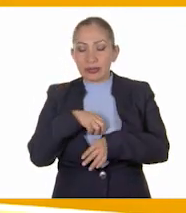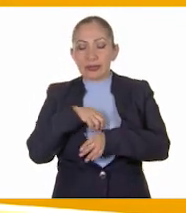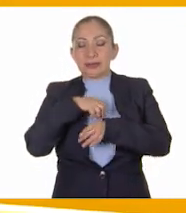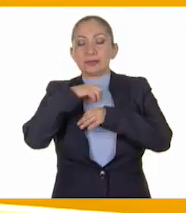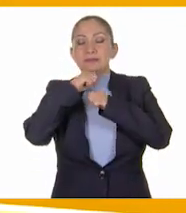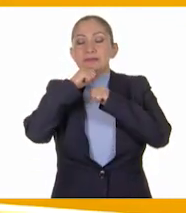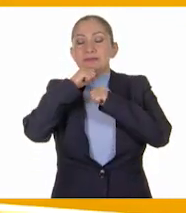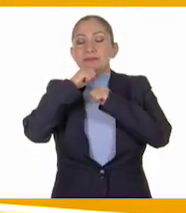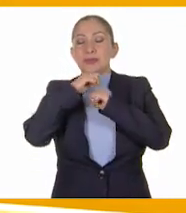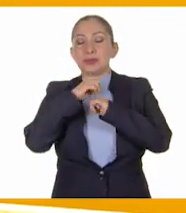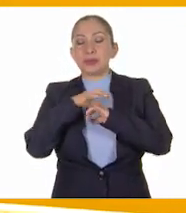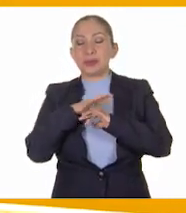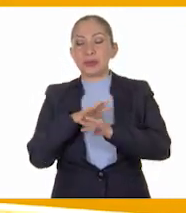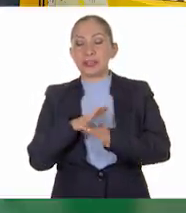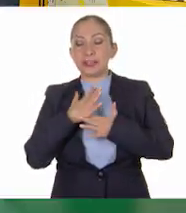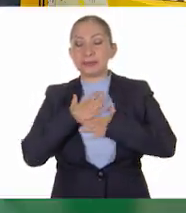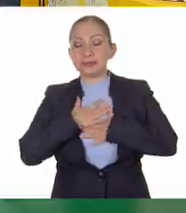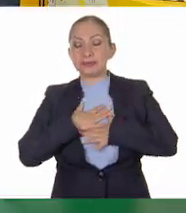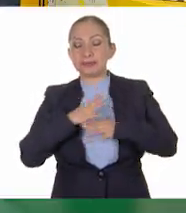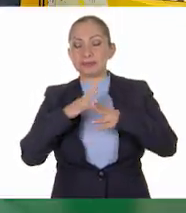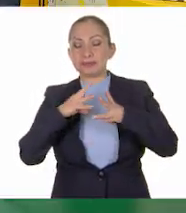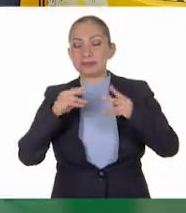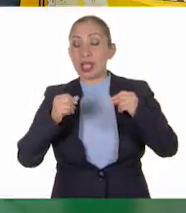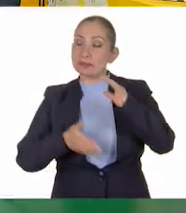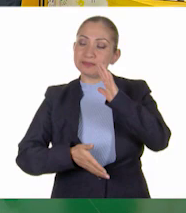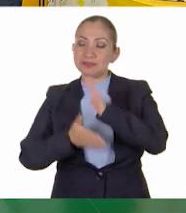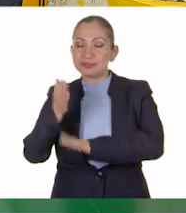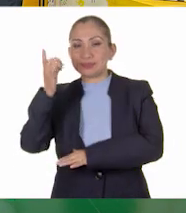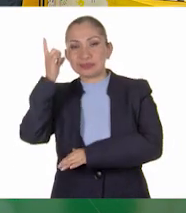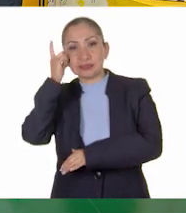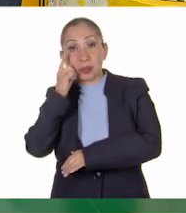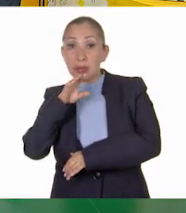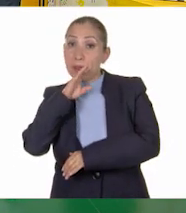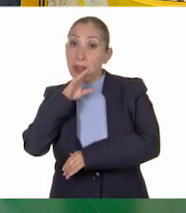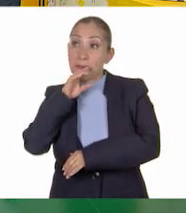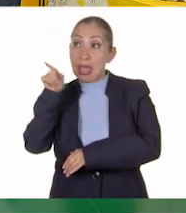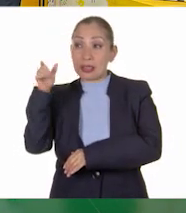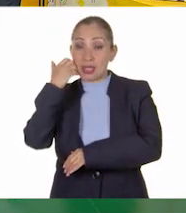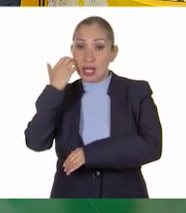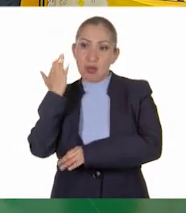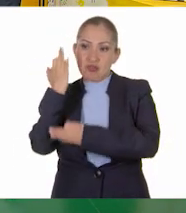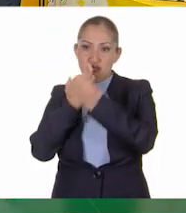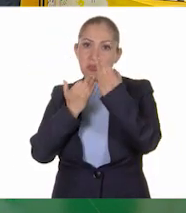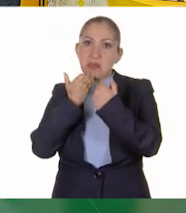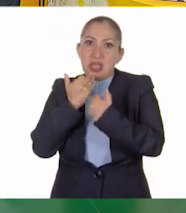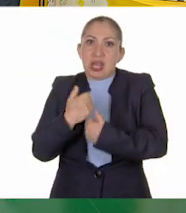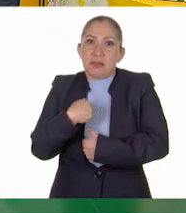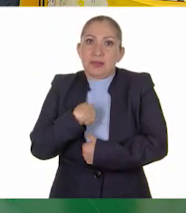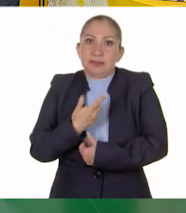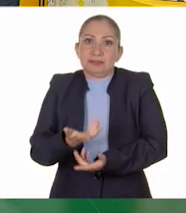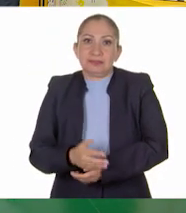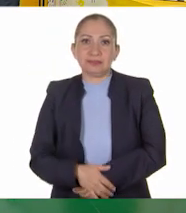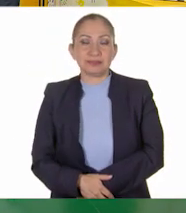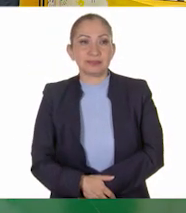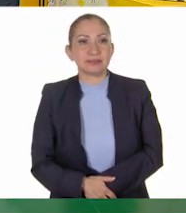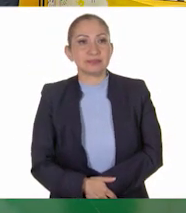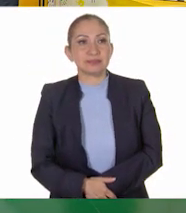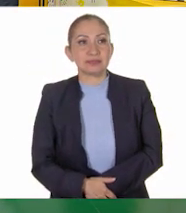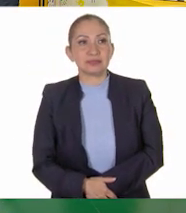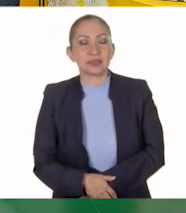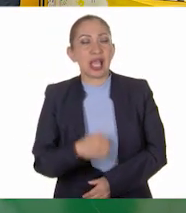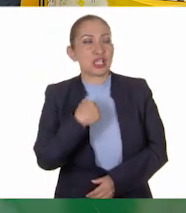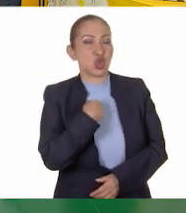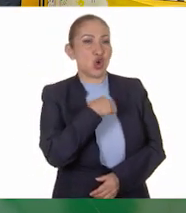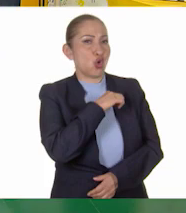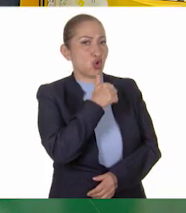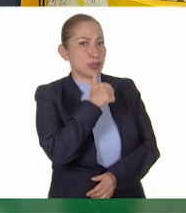y me iría a descansar porque mi mamá quiere lo mejor para mí. A ver, a mí